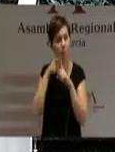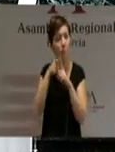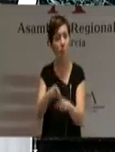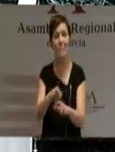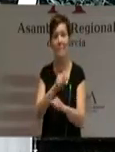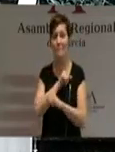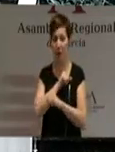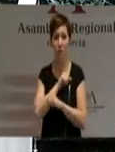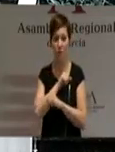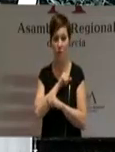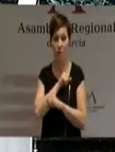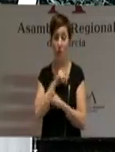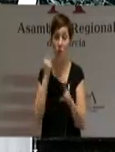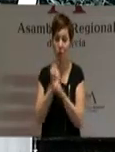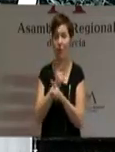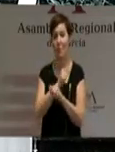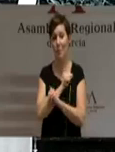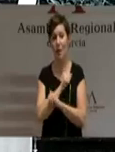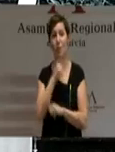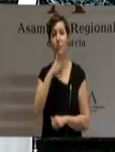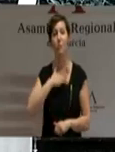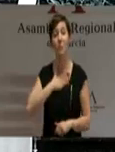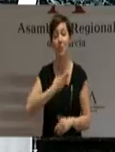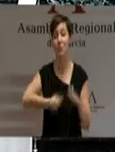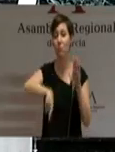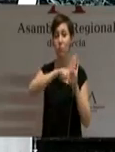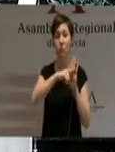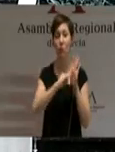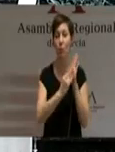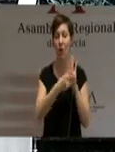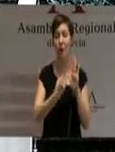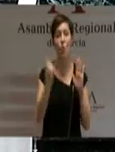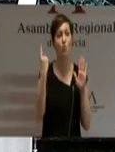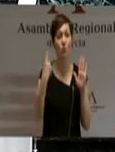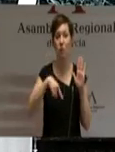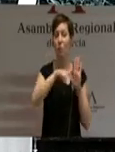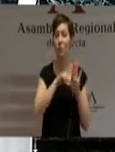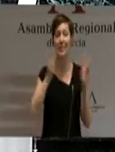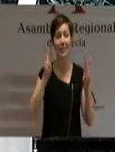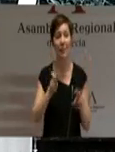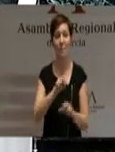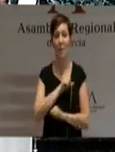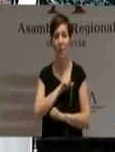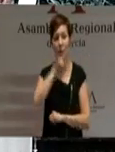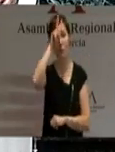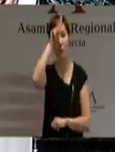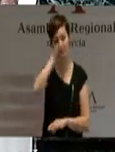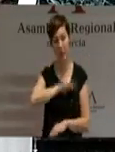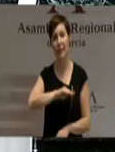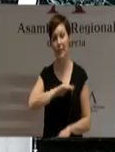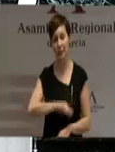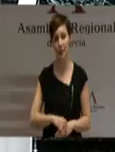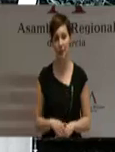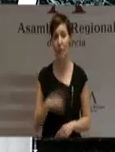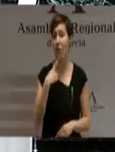fuera, este sería mi único punto del programa de Gobierno en este momento. Les decía antes que nunca he